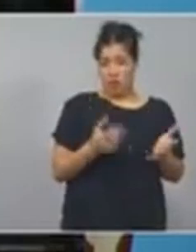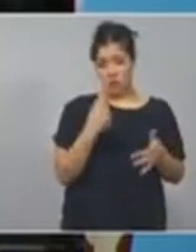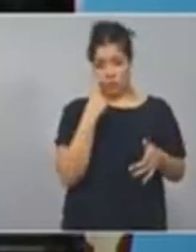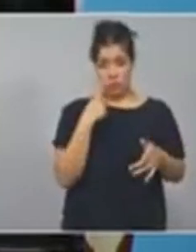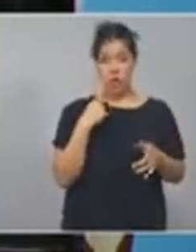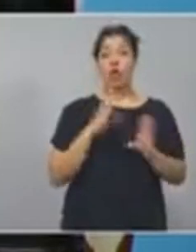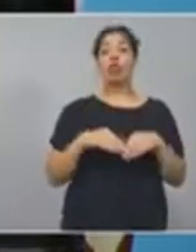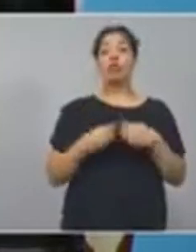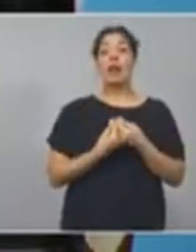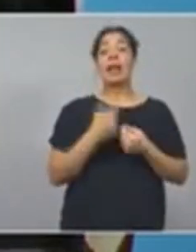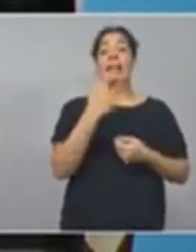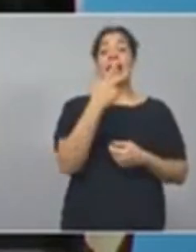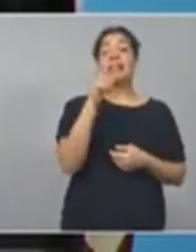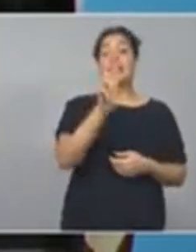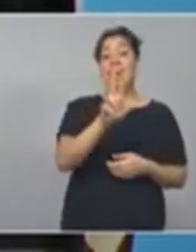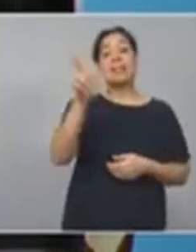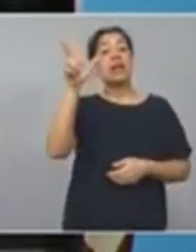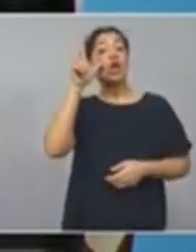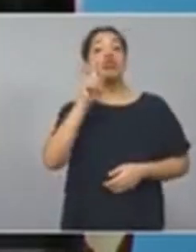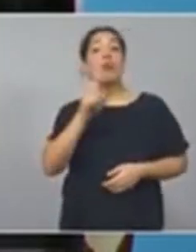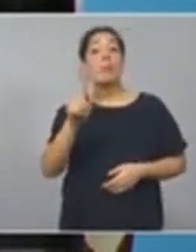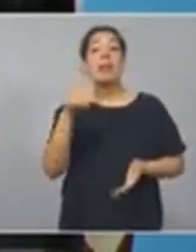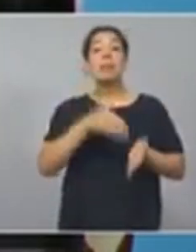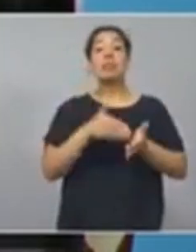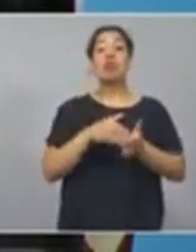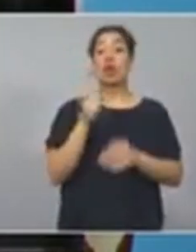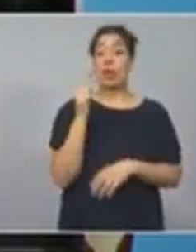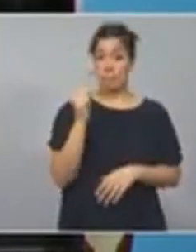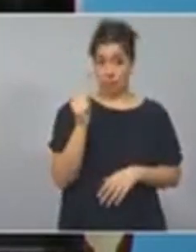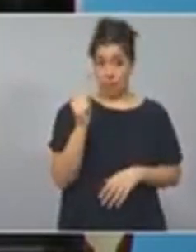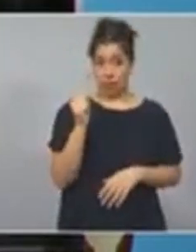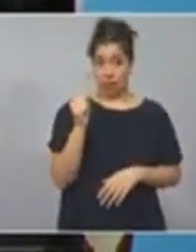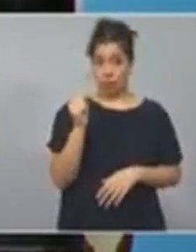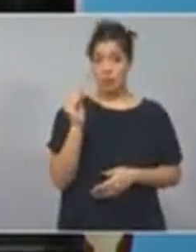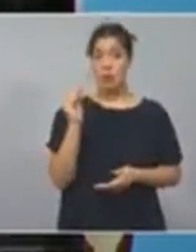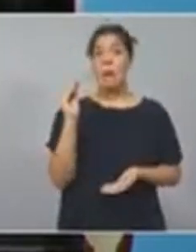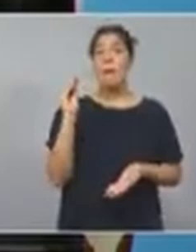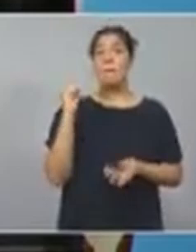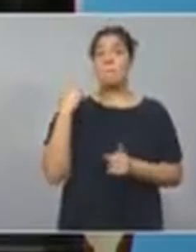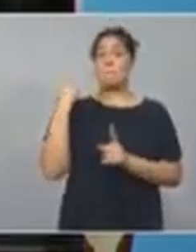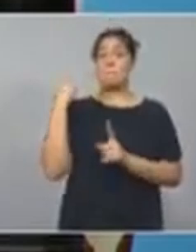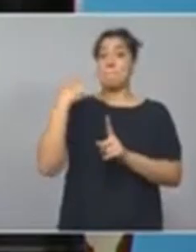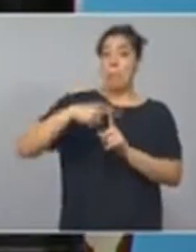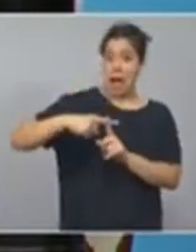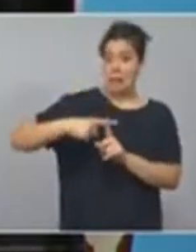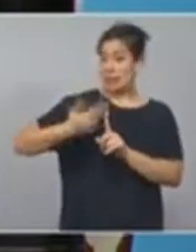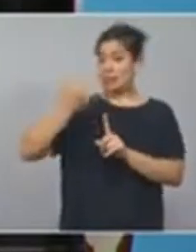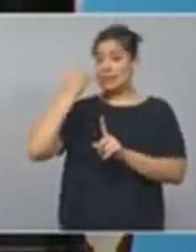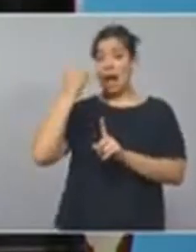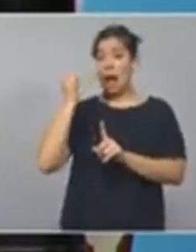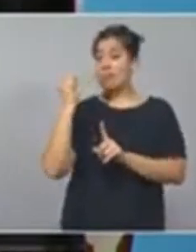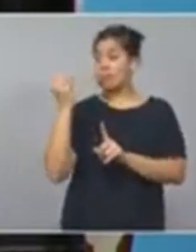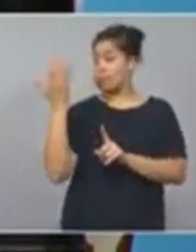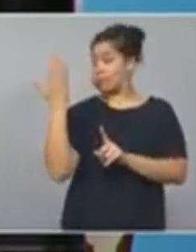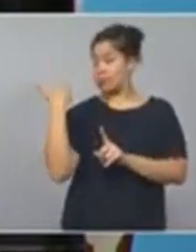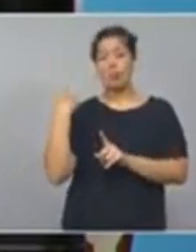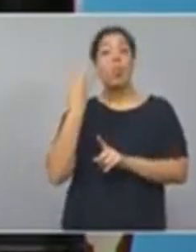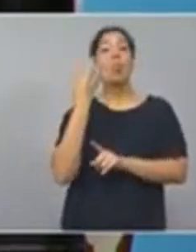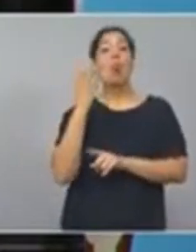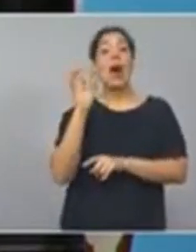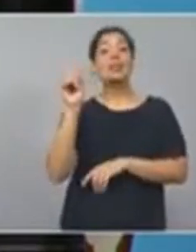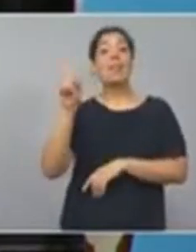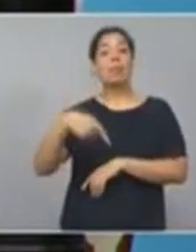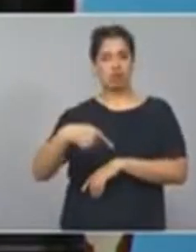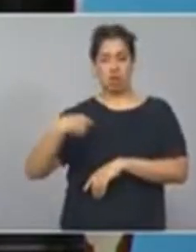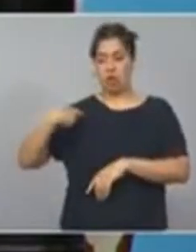de 38.000 millones de pesos y que se suma al 40% que haya sido cumplido en las cuotas